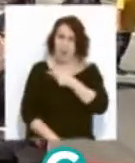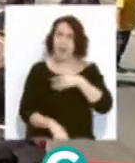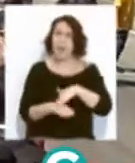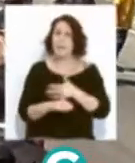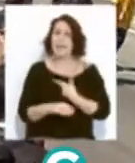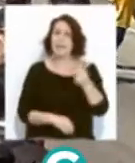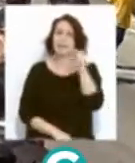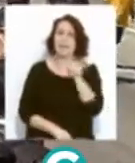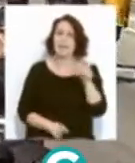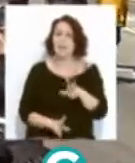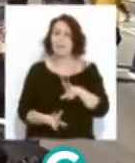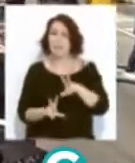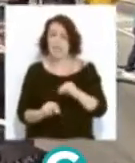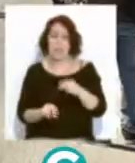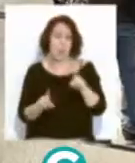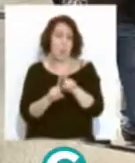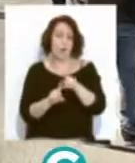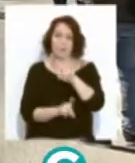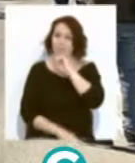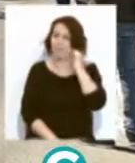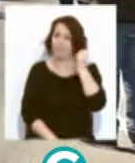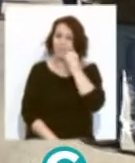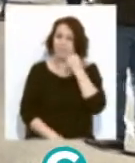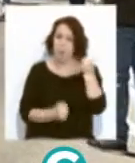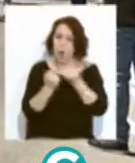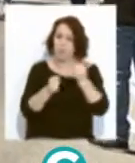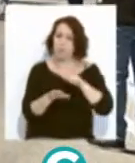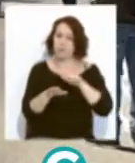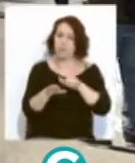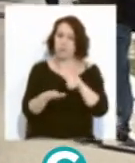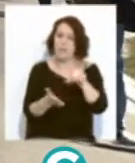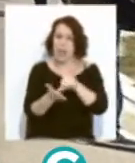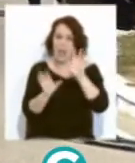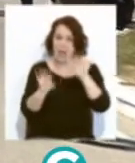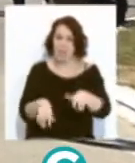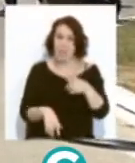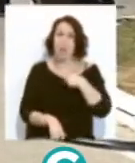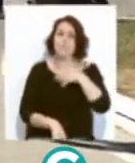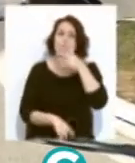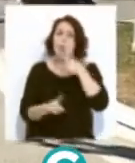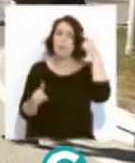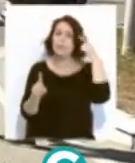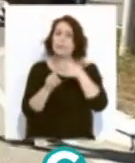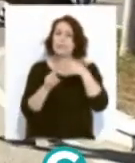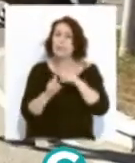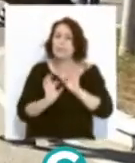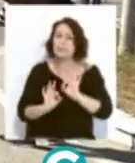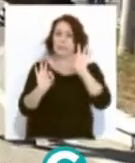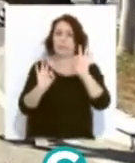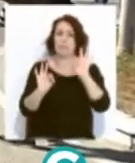concluir la semana, igualmente con una protesta en caravana de coches por la capital. Y todo ello con un objetivo concreto,